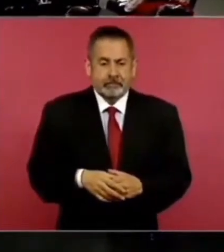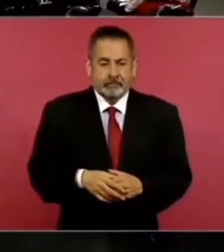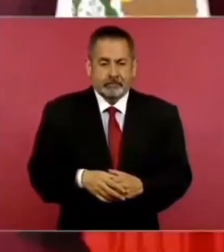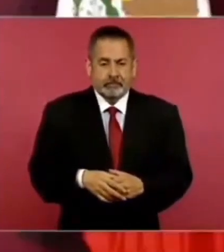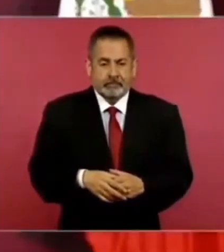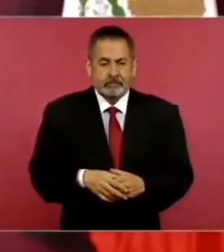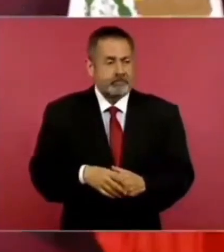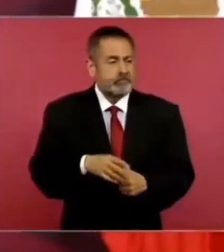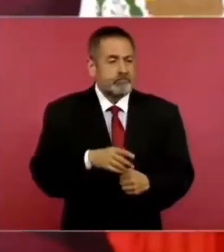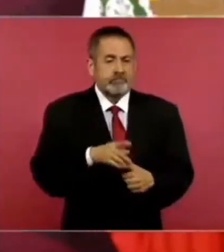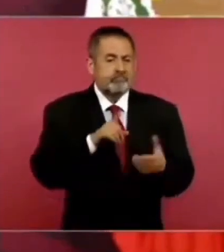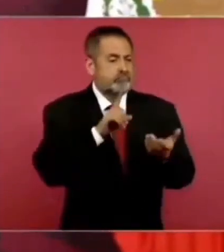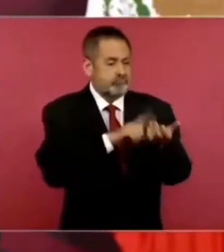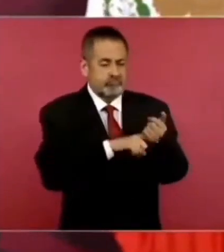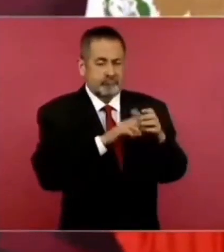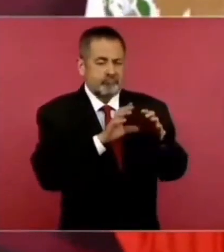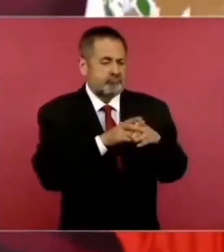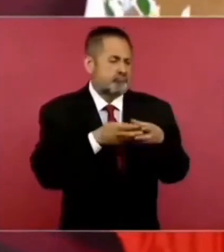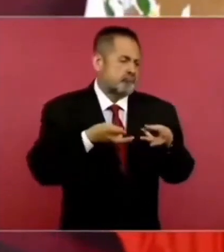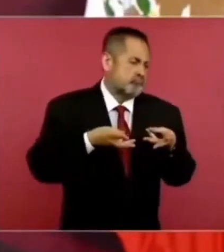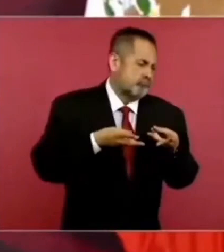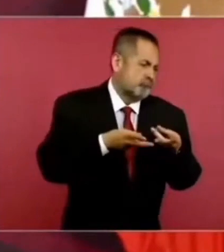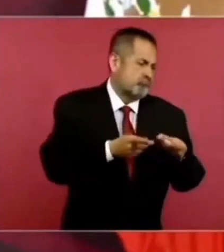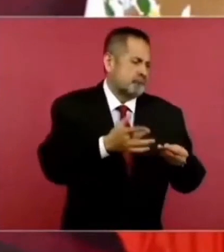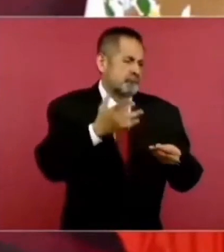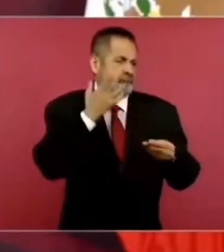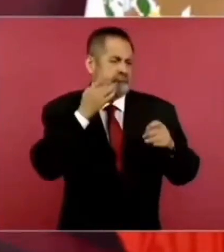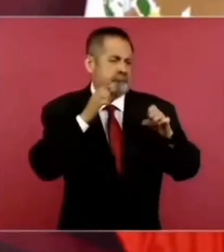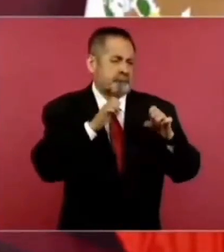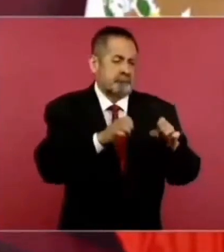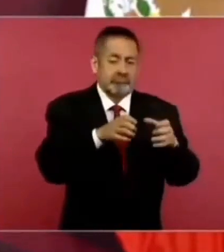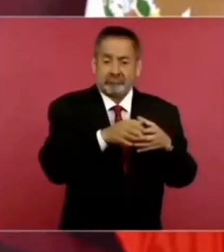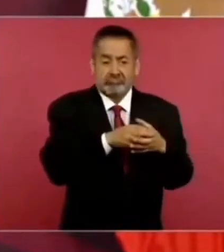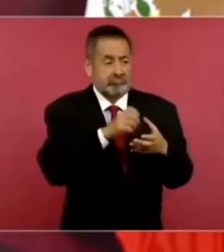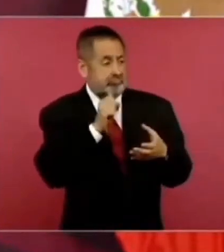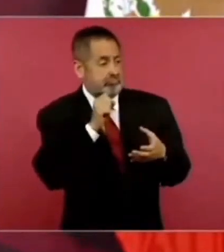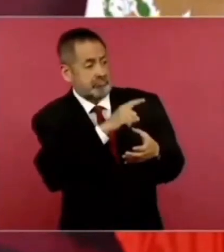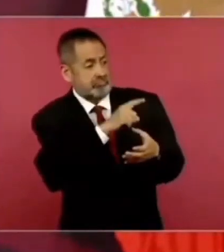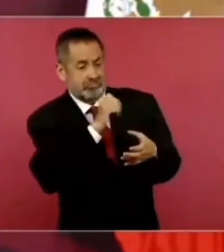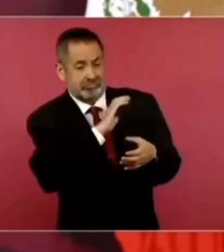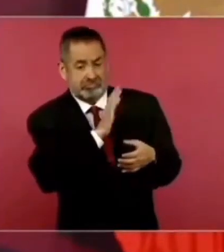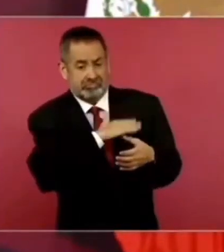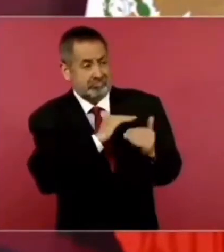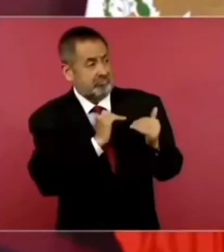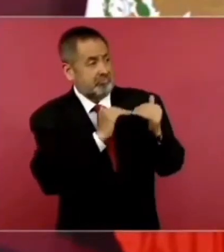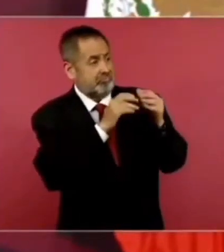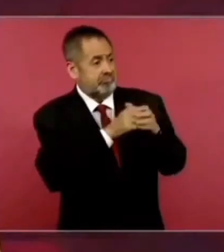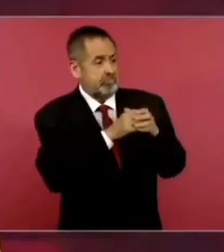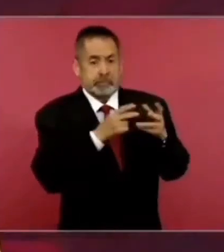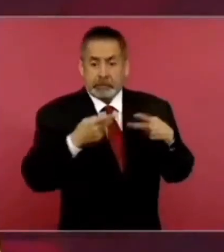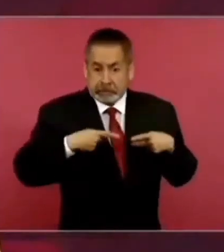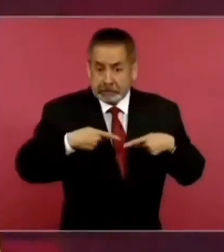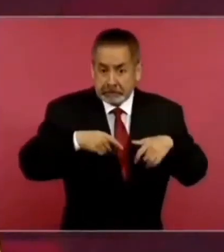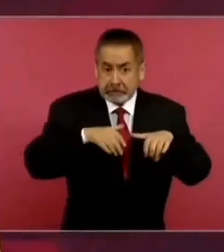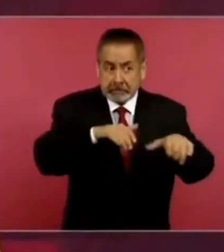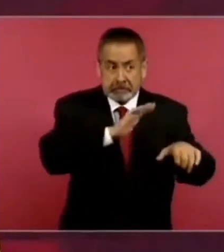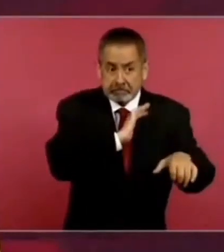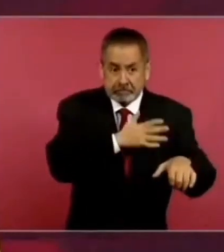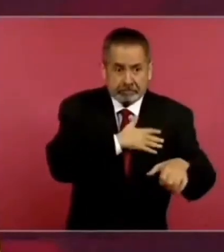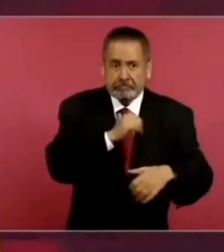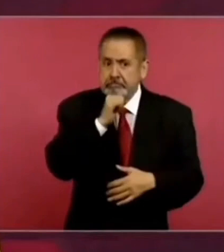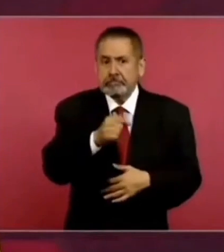roche, de opulencia, arriba, no el pueblo, no el pueblo.